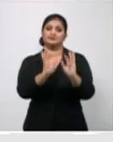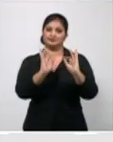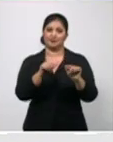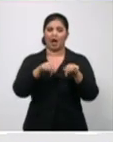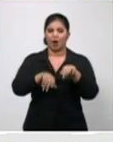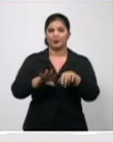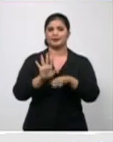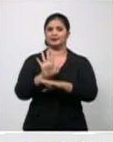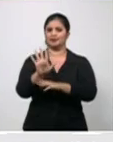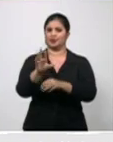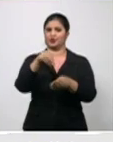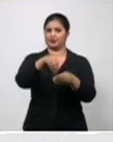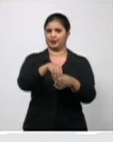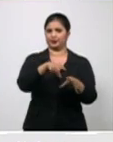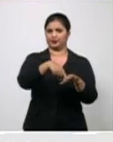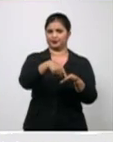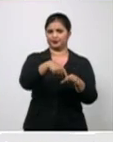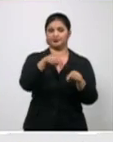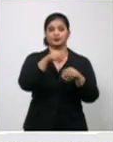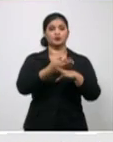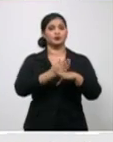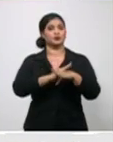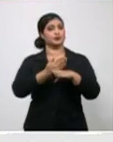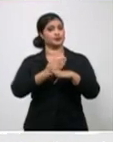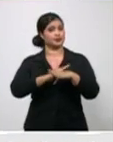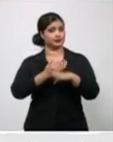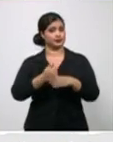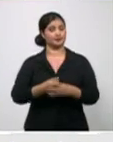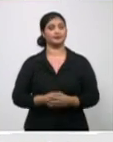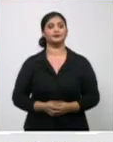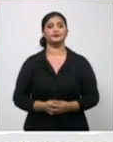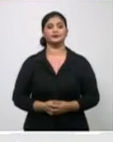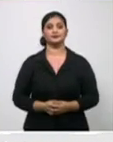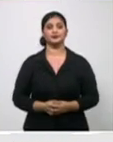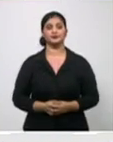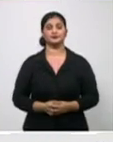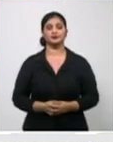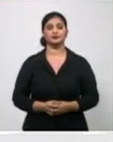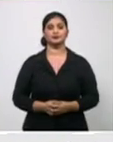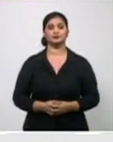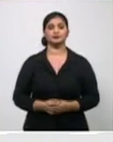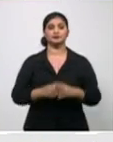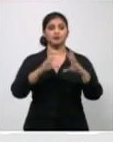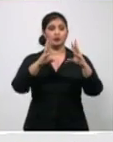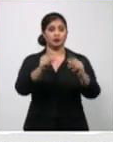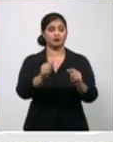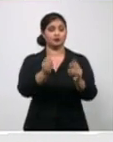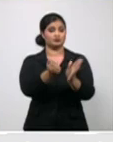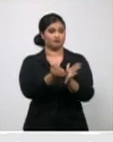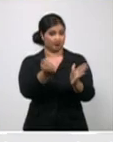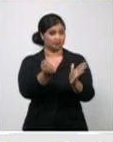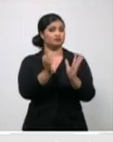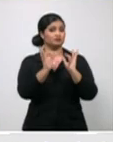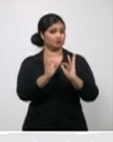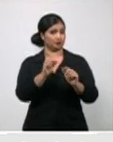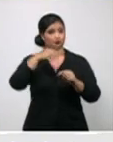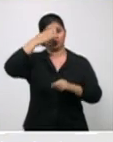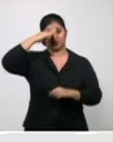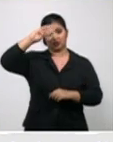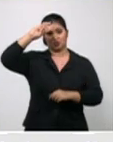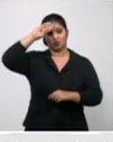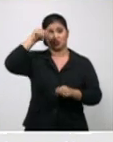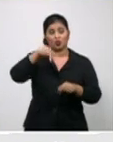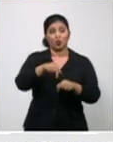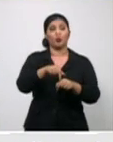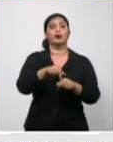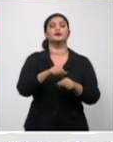Eso hace que la tasa de incidencia de casos confirmados por 100.000 habitantes